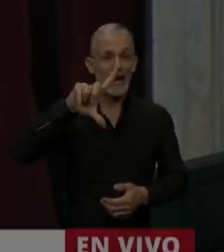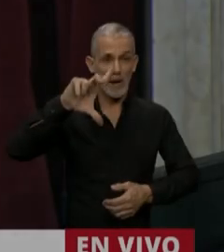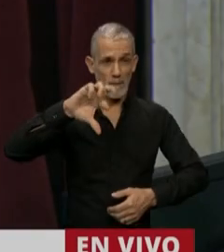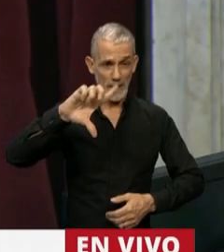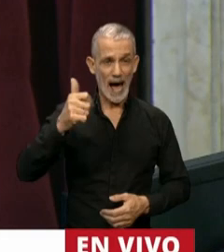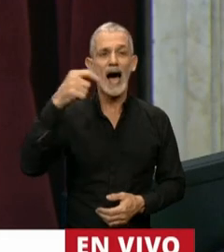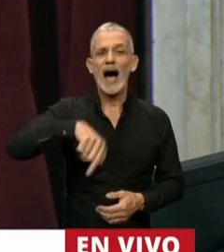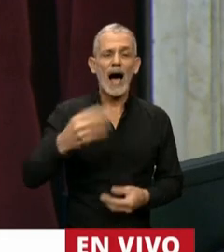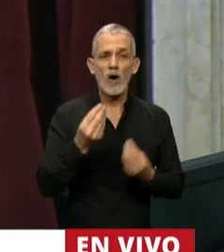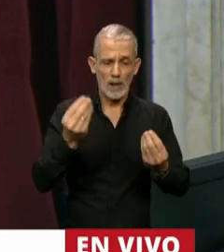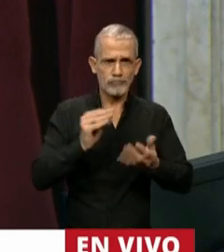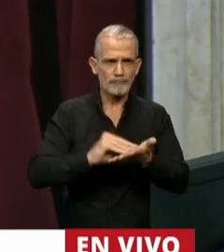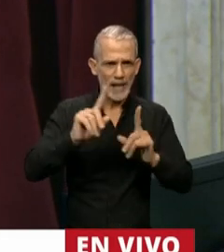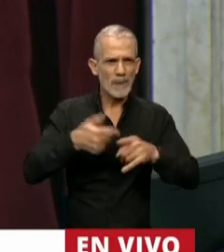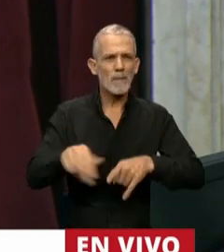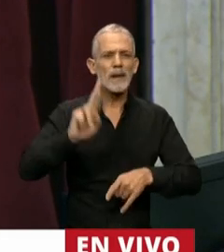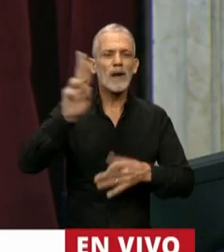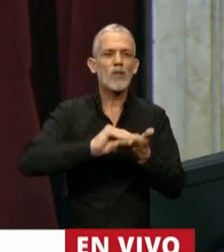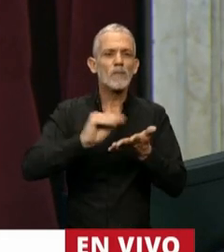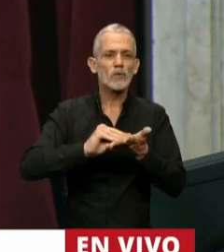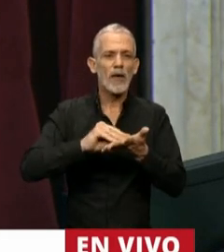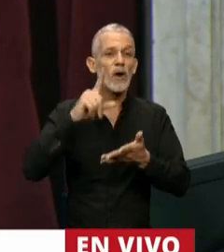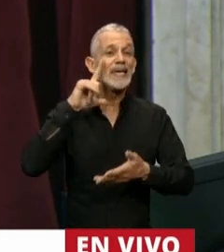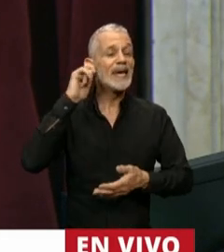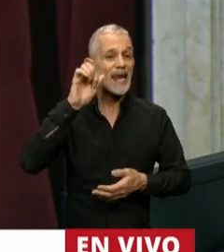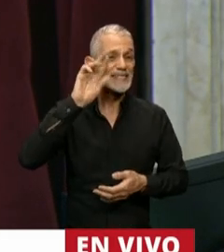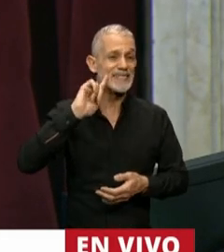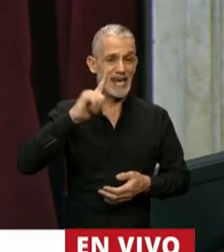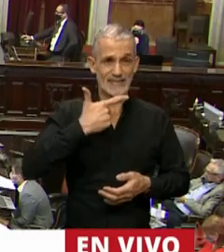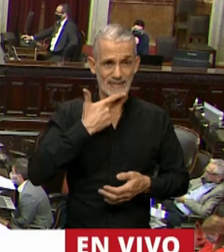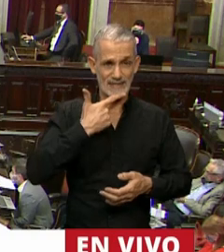...en el uso de la palabra para una cuestión de privilegio, el diputado Fernando Iglesias.